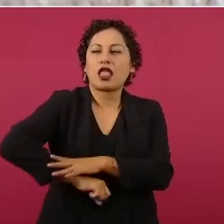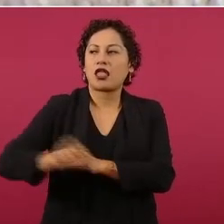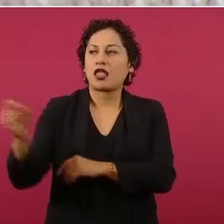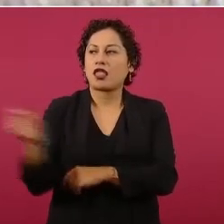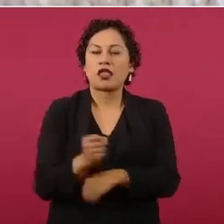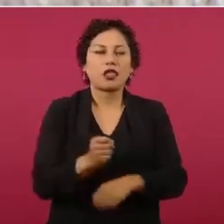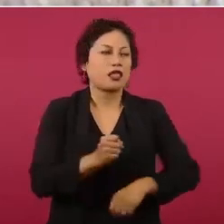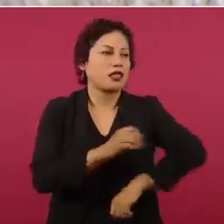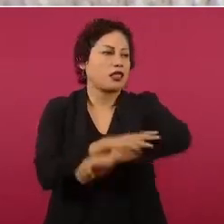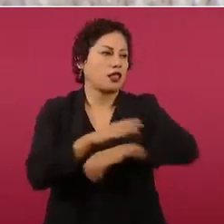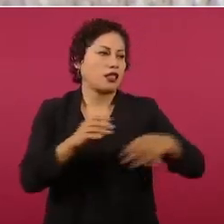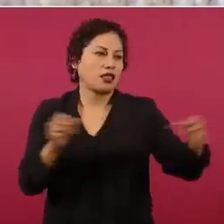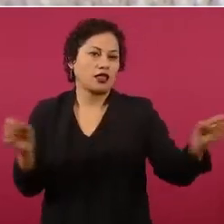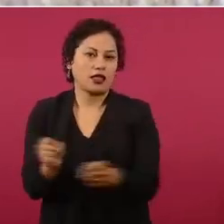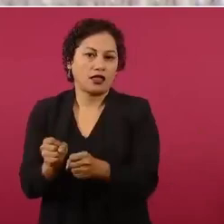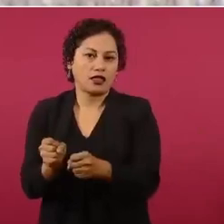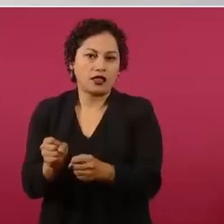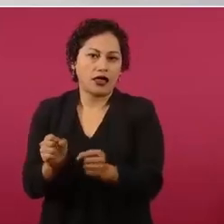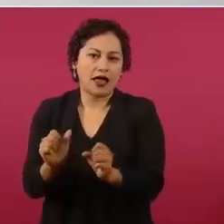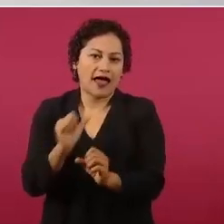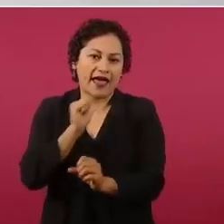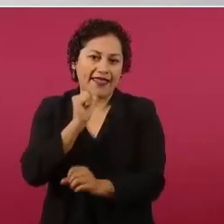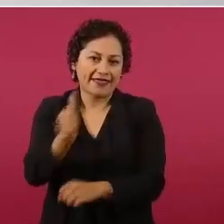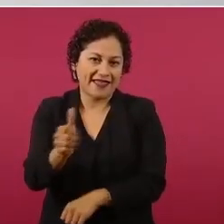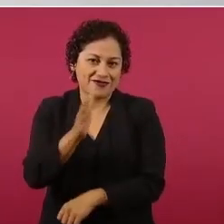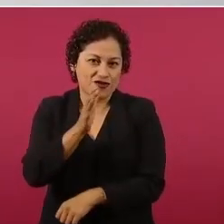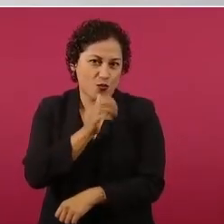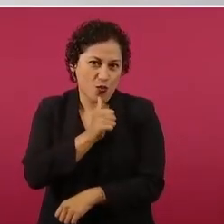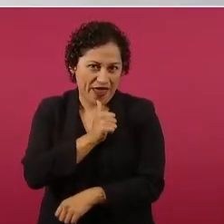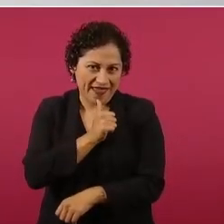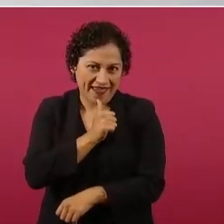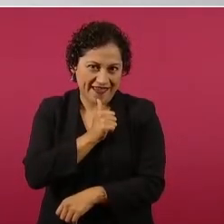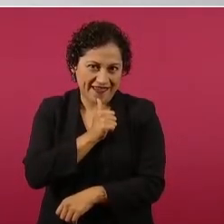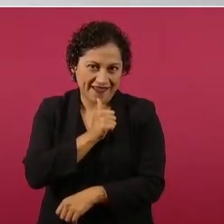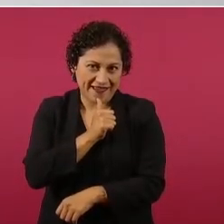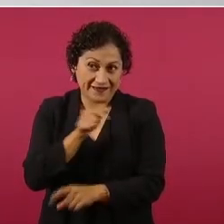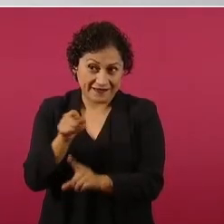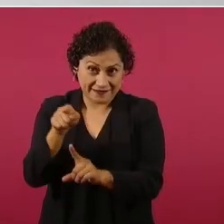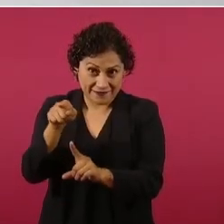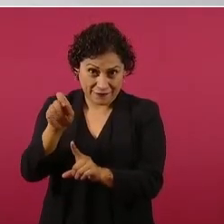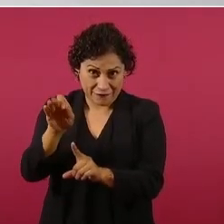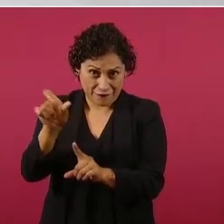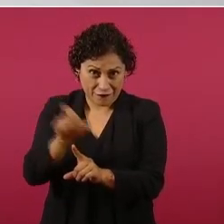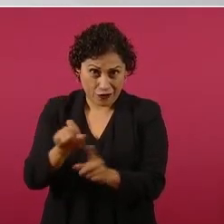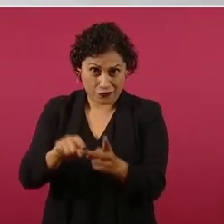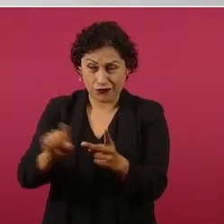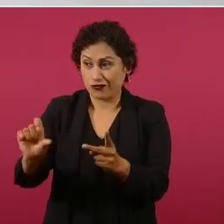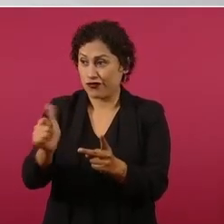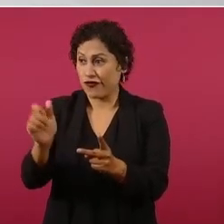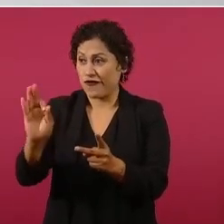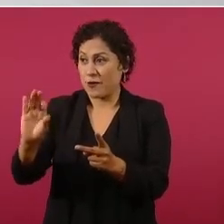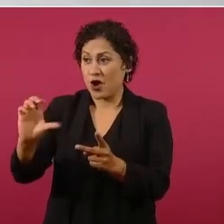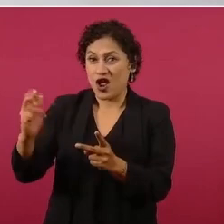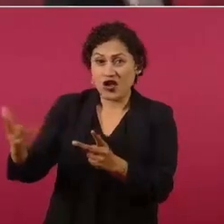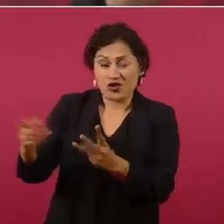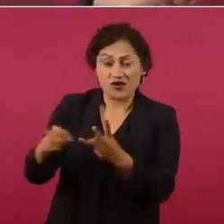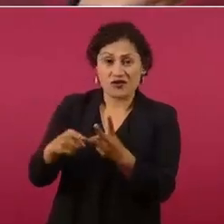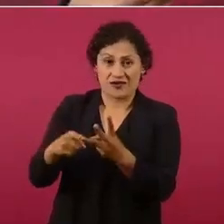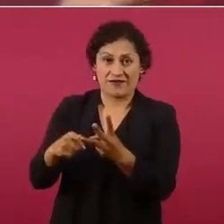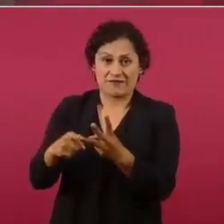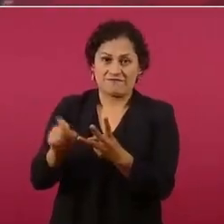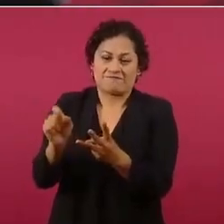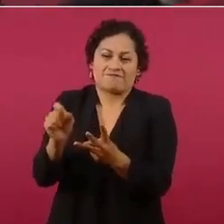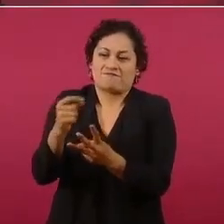Y lo mismo el caso de Calderón y todos, y Claudio X.